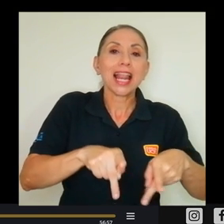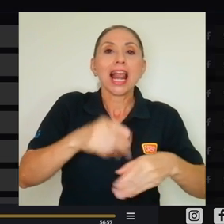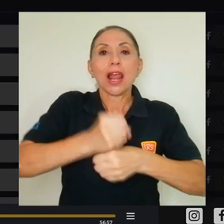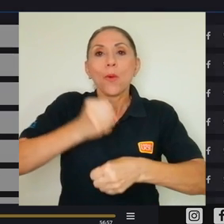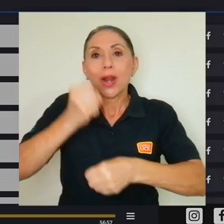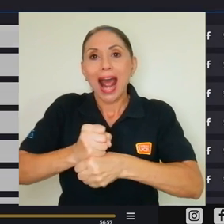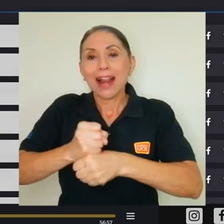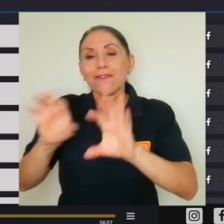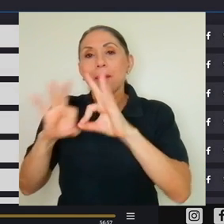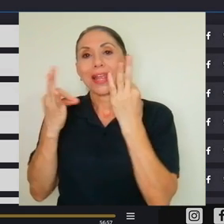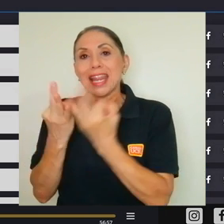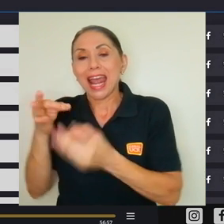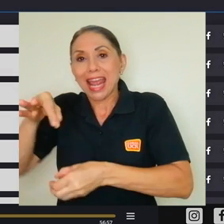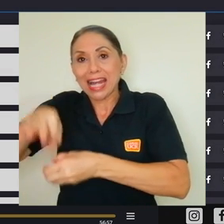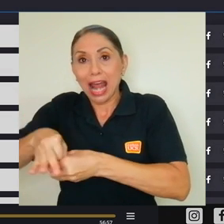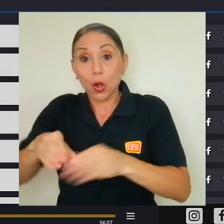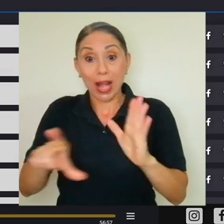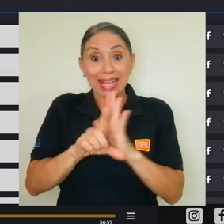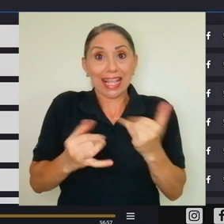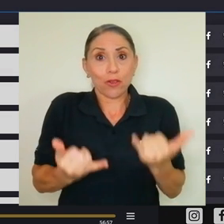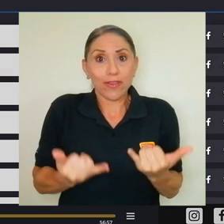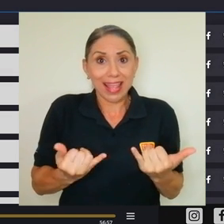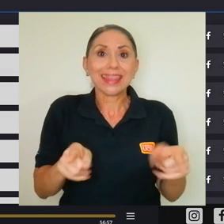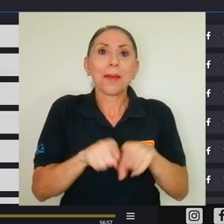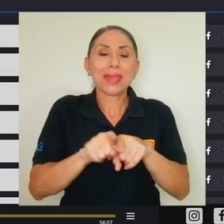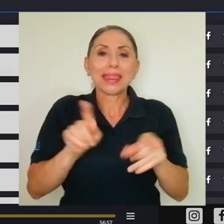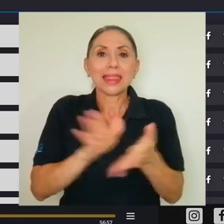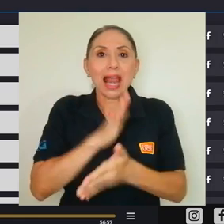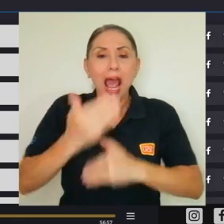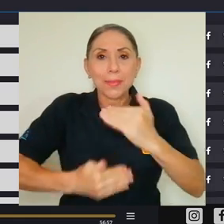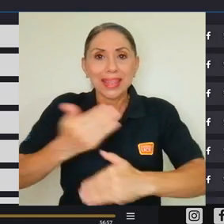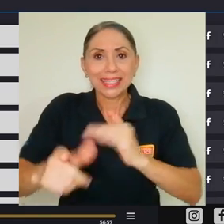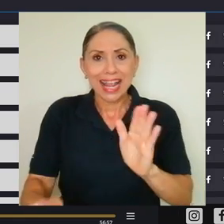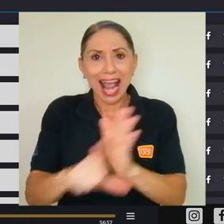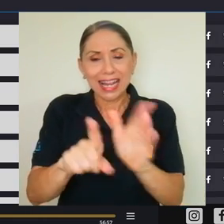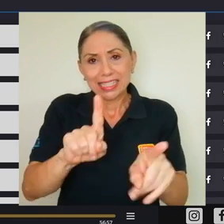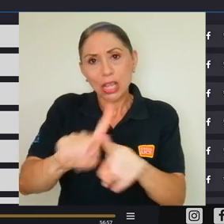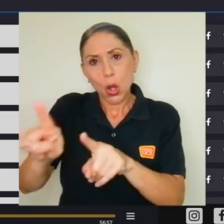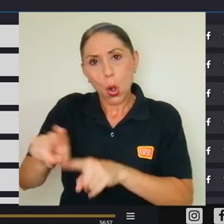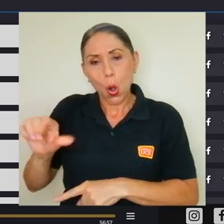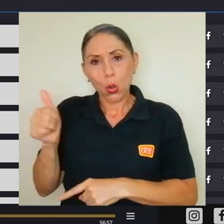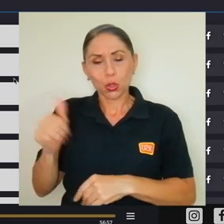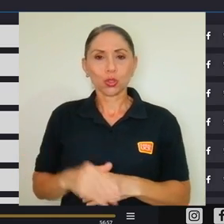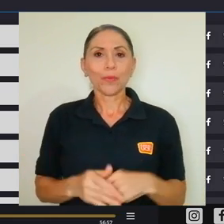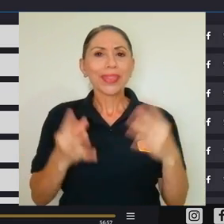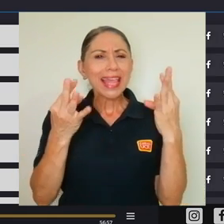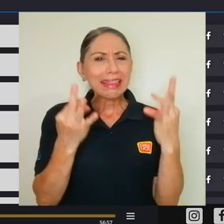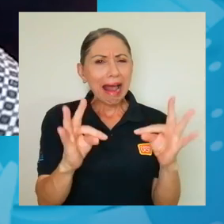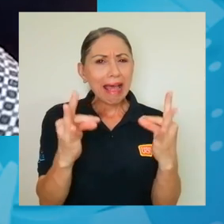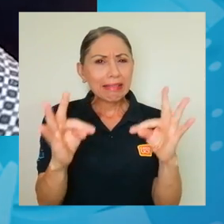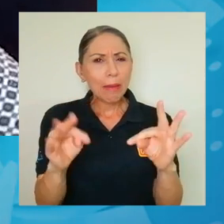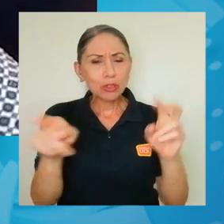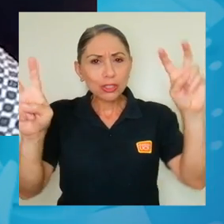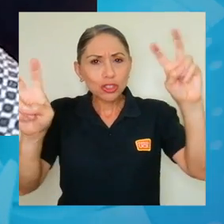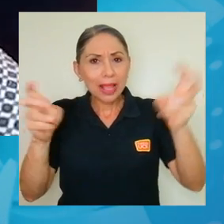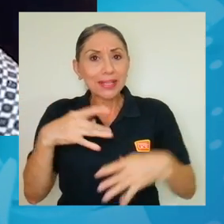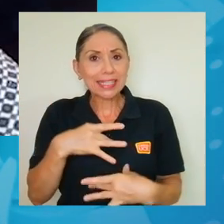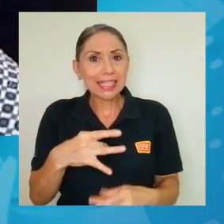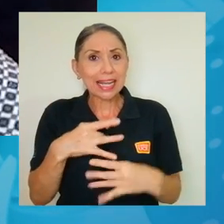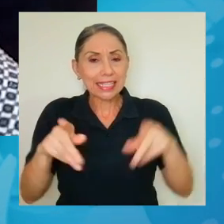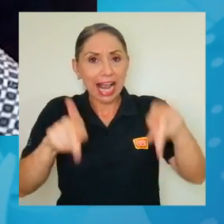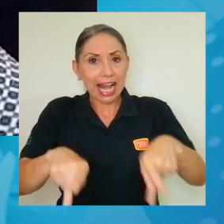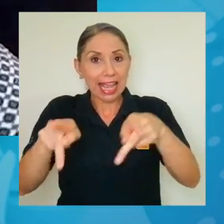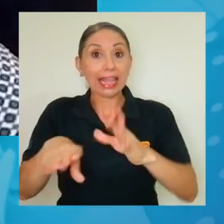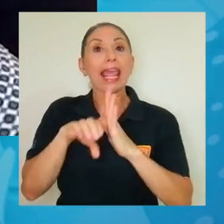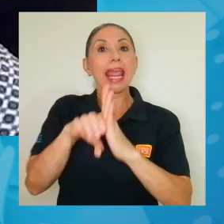laboral y agrario, legislación vigente, trámites legales, entre otros. Tratamos de que sean temas que le interese a la gente,